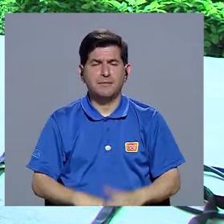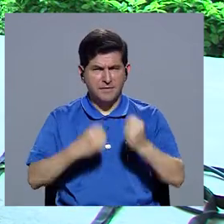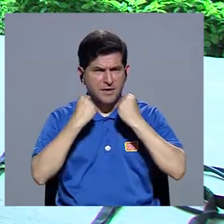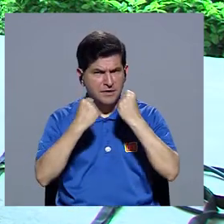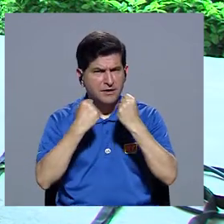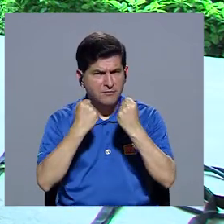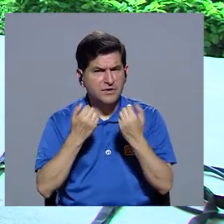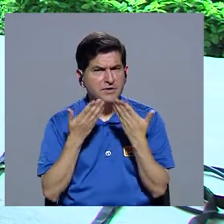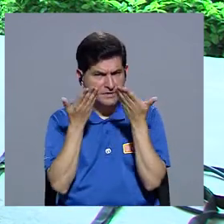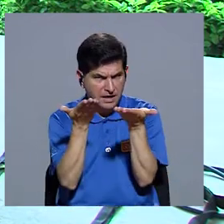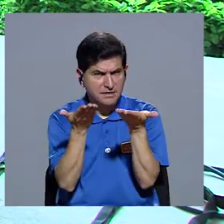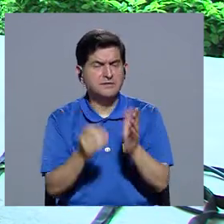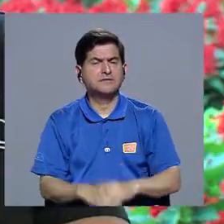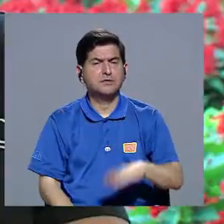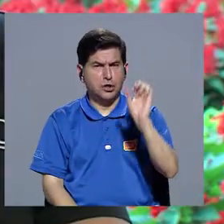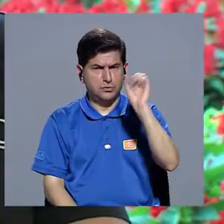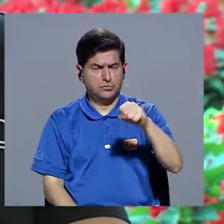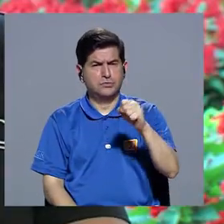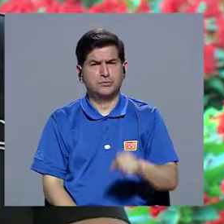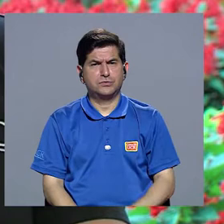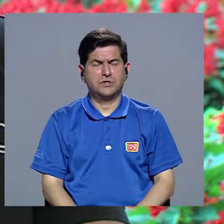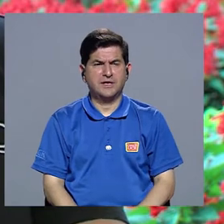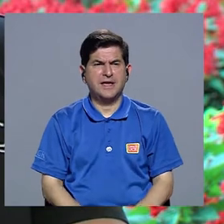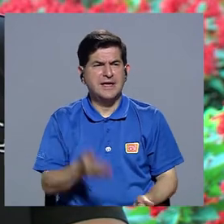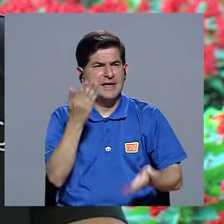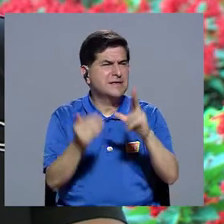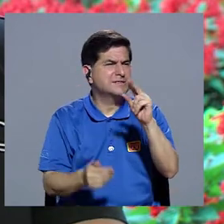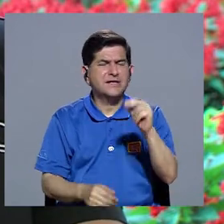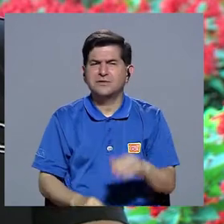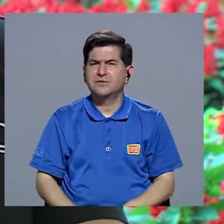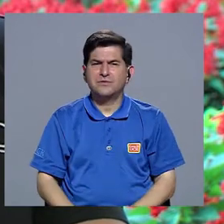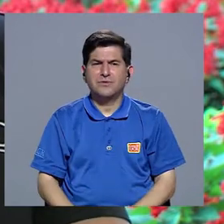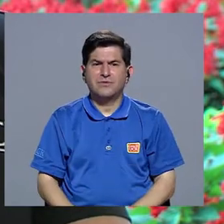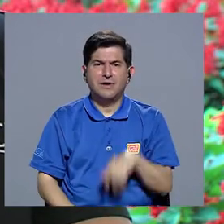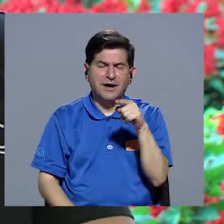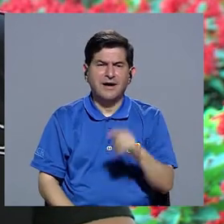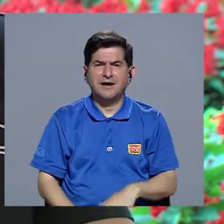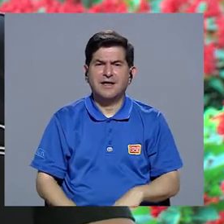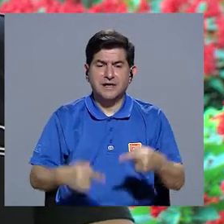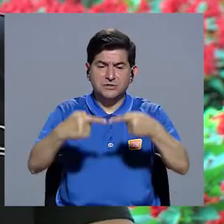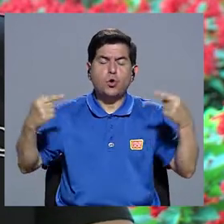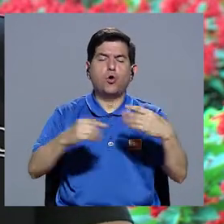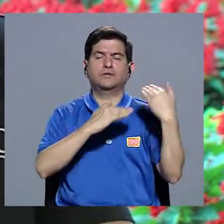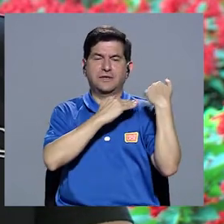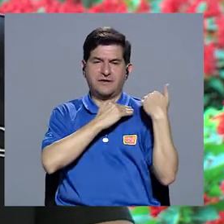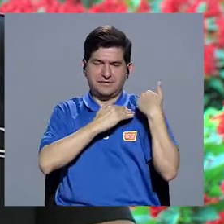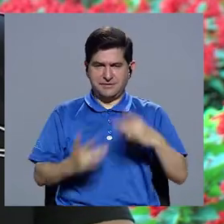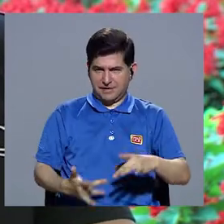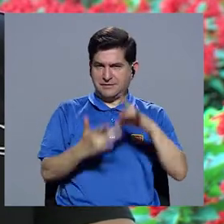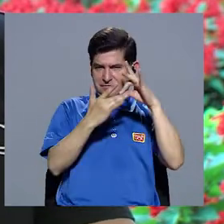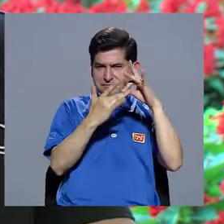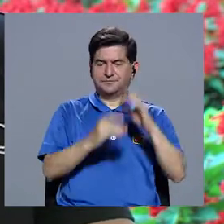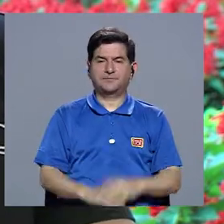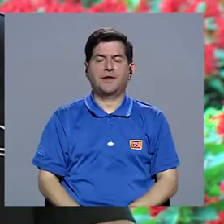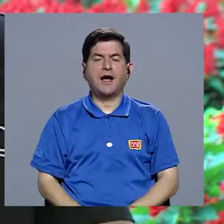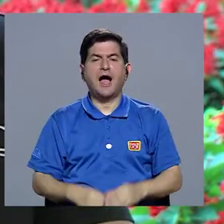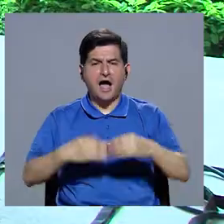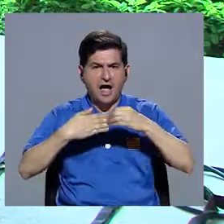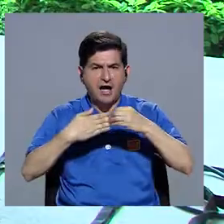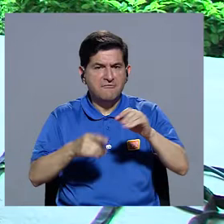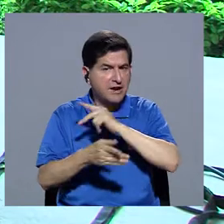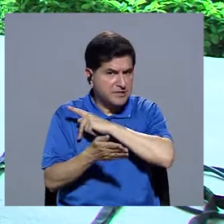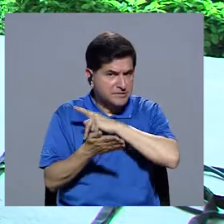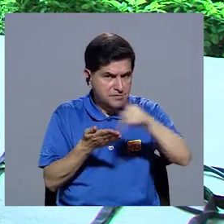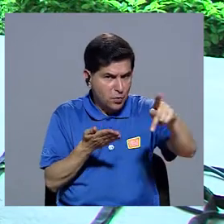fortalecer. Para fortalecer, no lo haría, sino ya estaría más que todo lo que es el ejercicio de contrarresistencia. Ok, ok, flexibilidad pura,